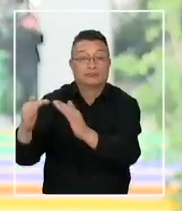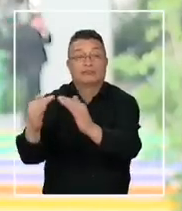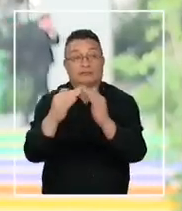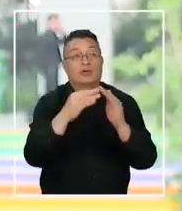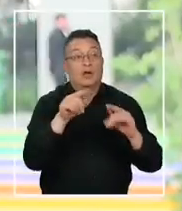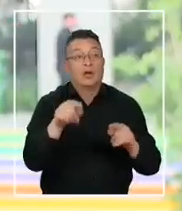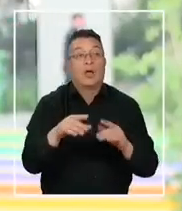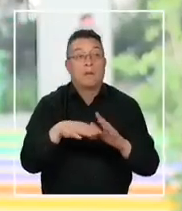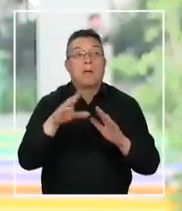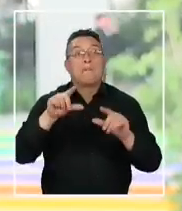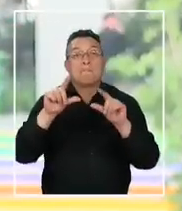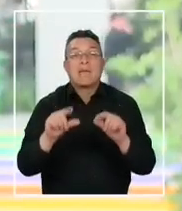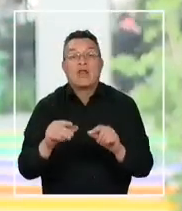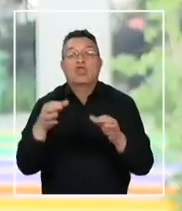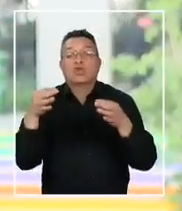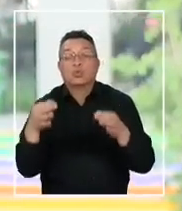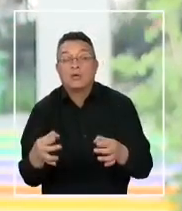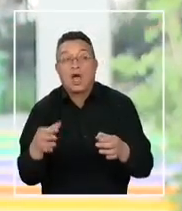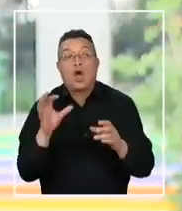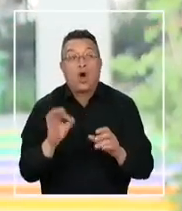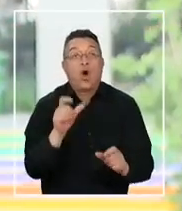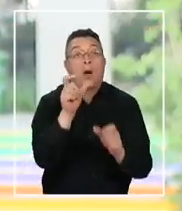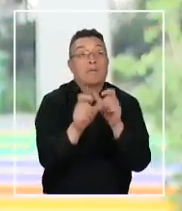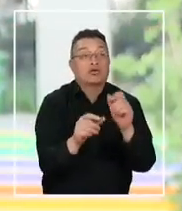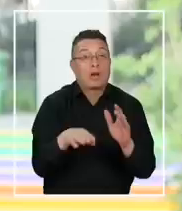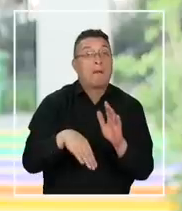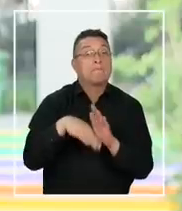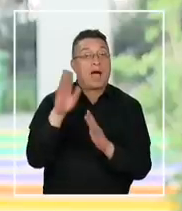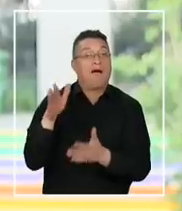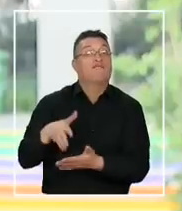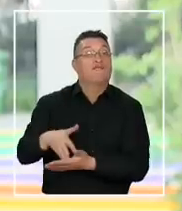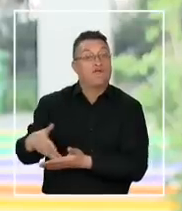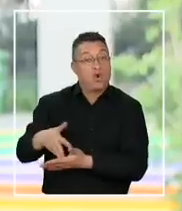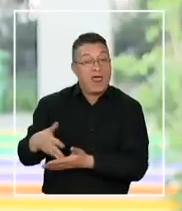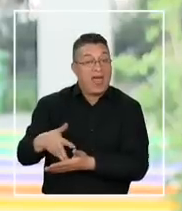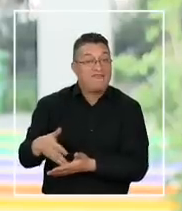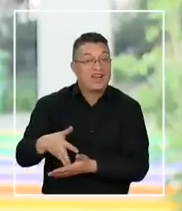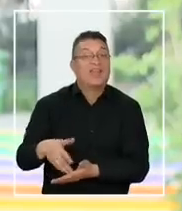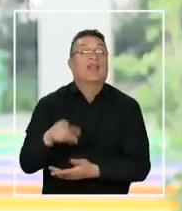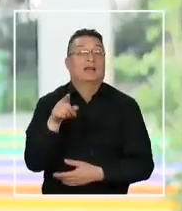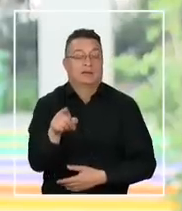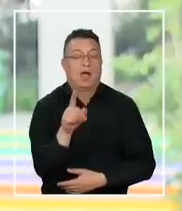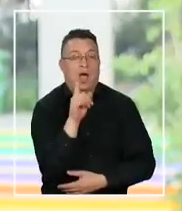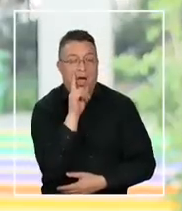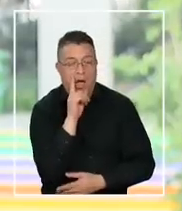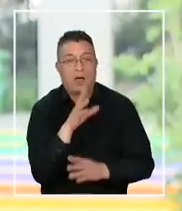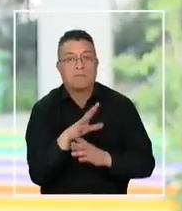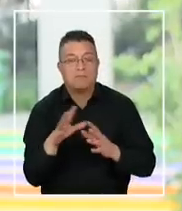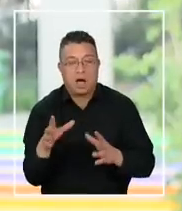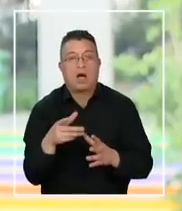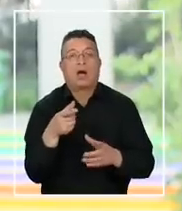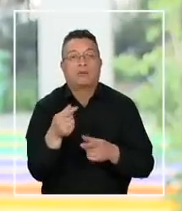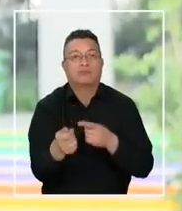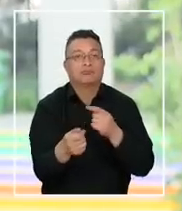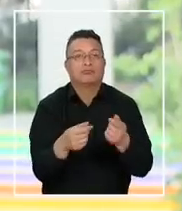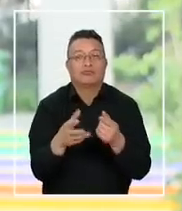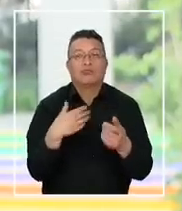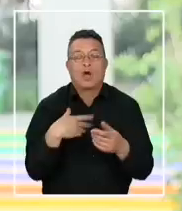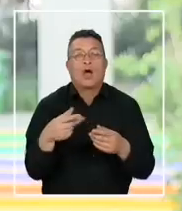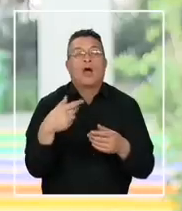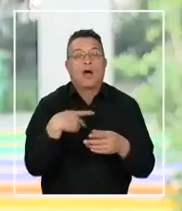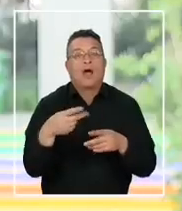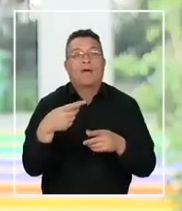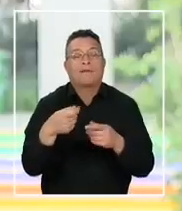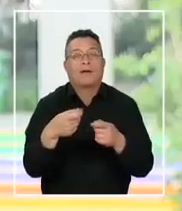más de abandono, menos seguridad, o personas en mayor situación de vulnerabilidad o donde existe mayor consumo de explotación